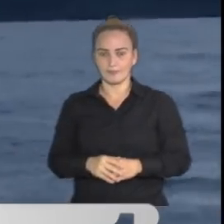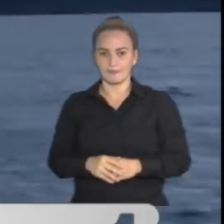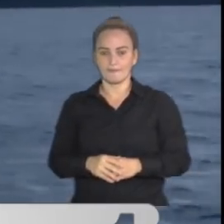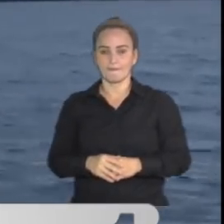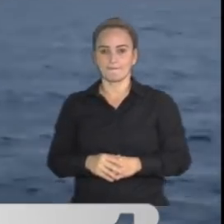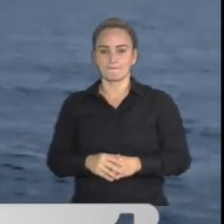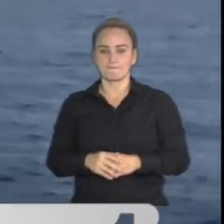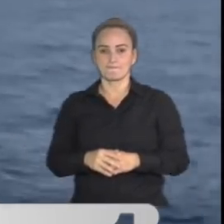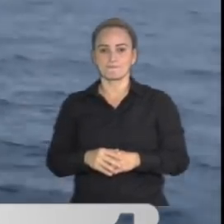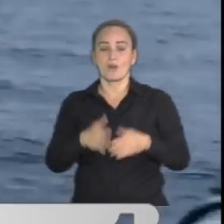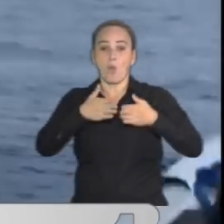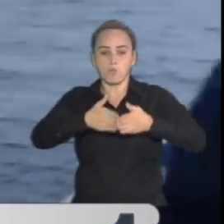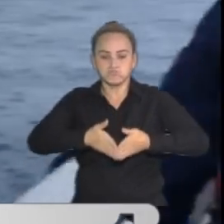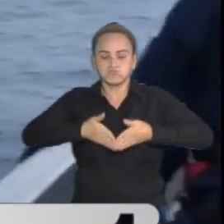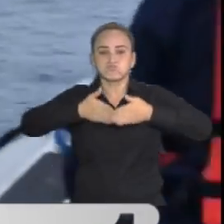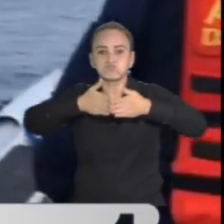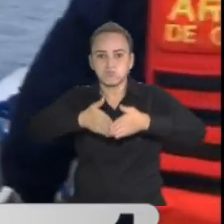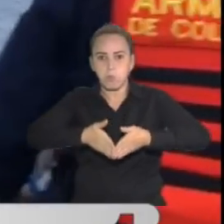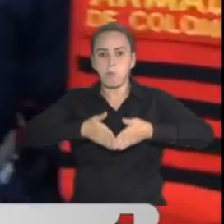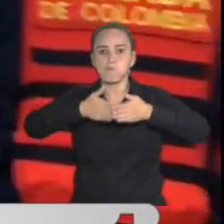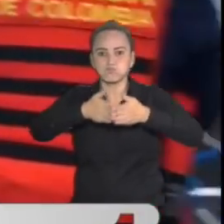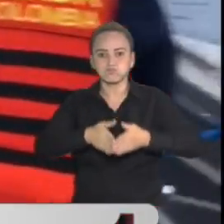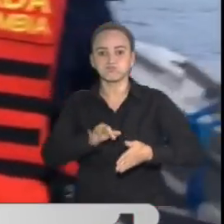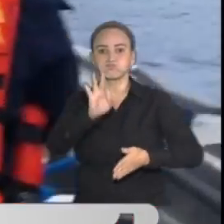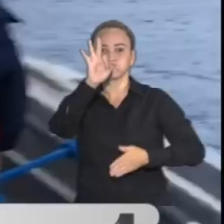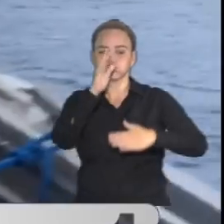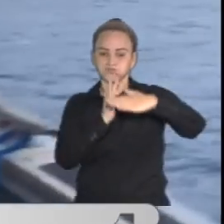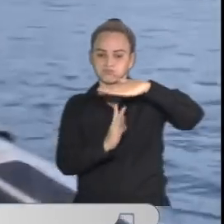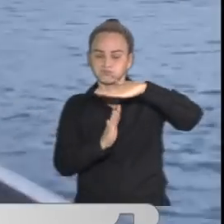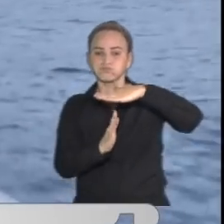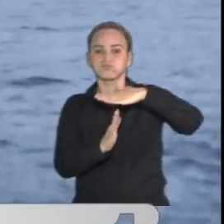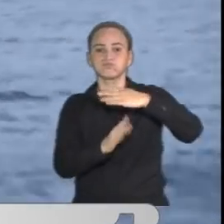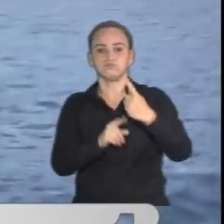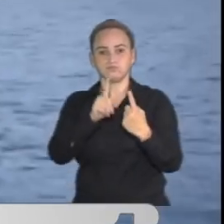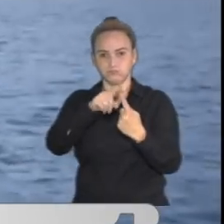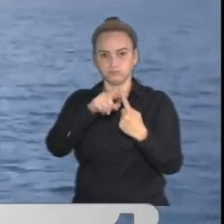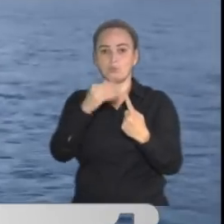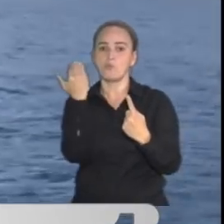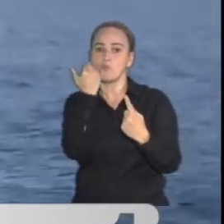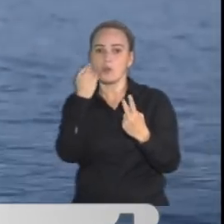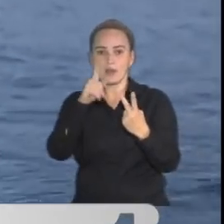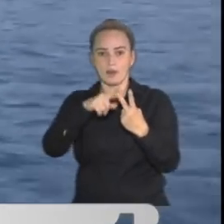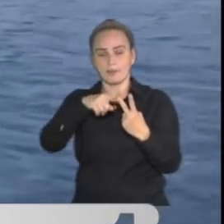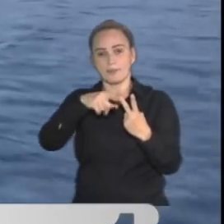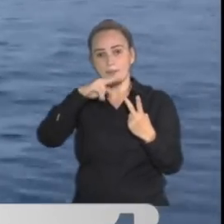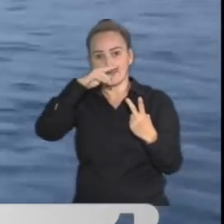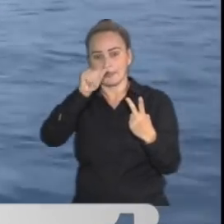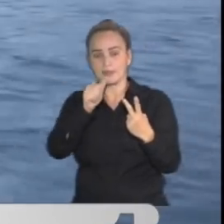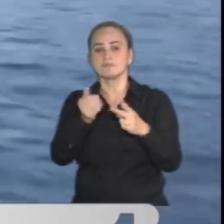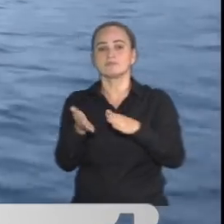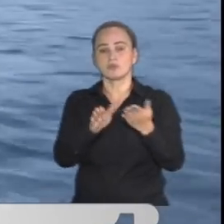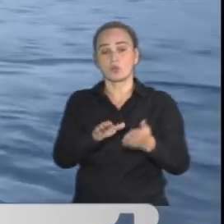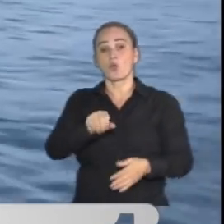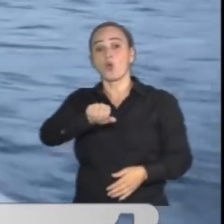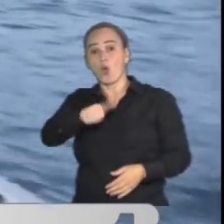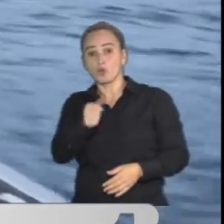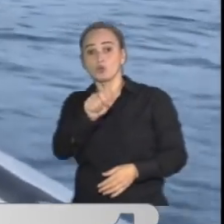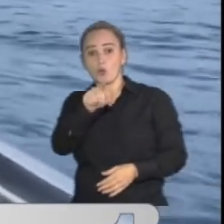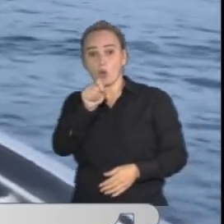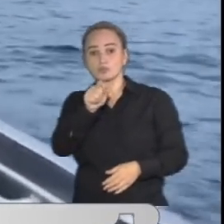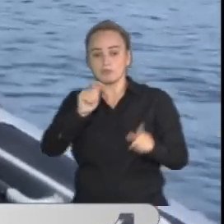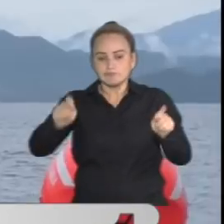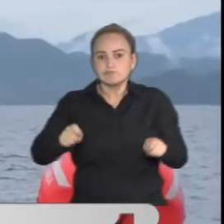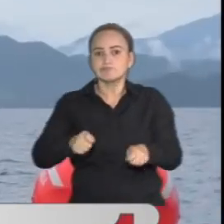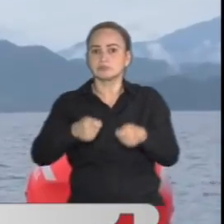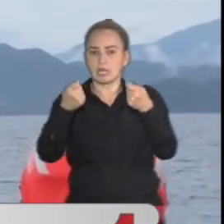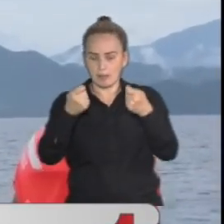Tras naufragio de embarcaciones en Chocó, tres migrantes murieron, entre ellos una mujer y una menor de edad. Otros 11 migrantes fueron rescatados con vidas y mayores